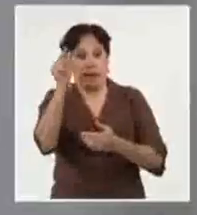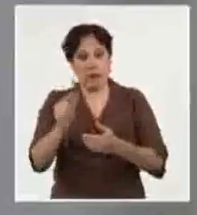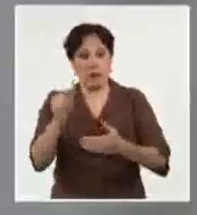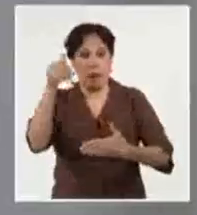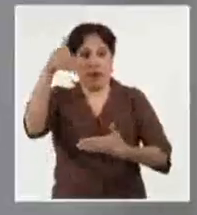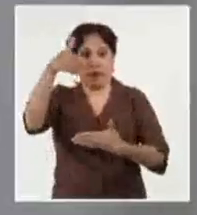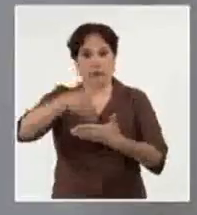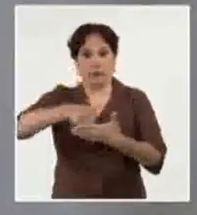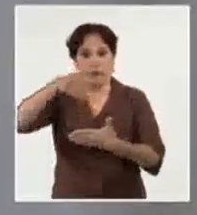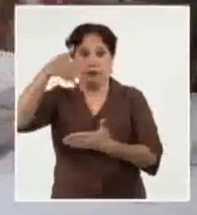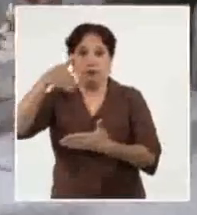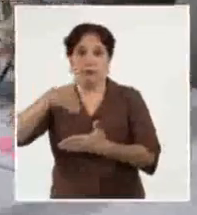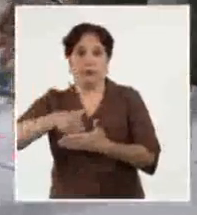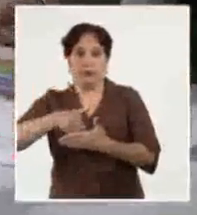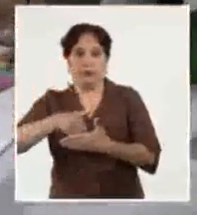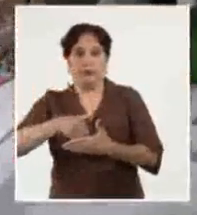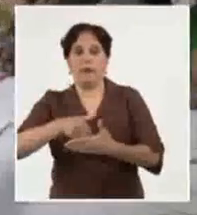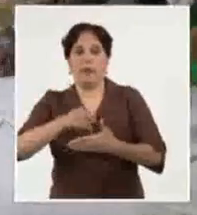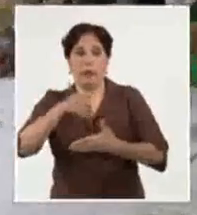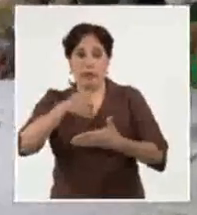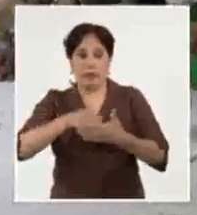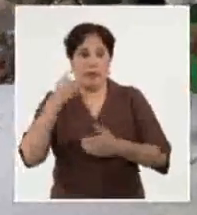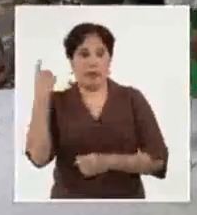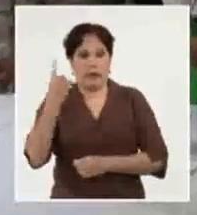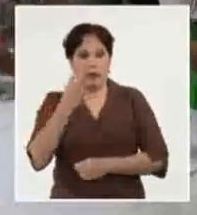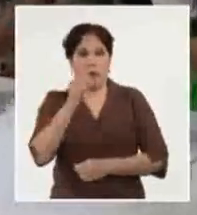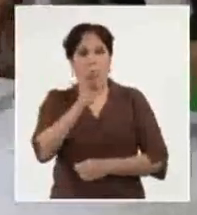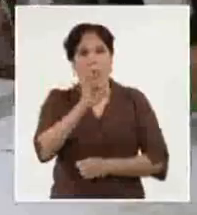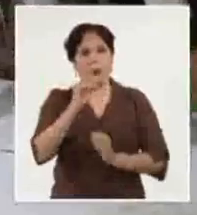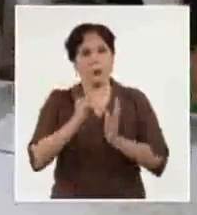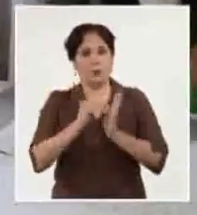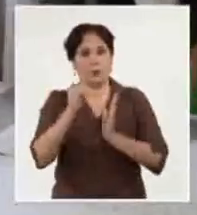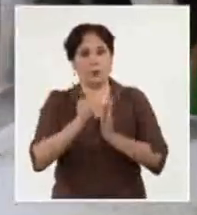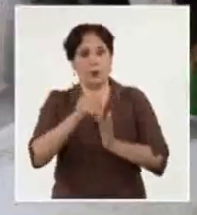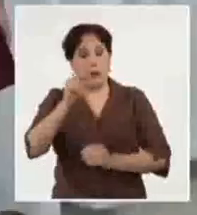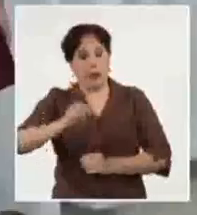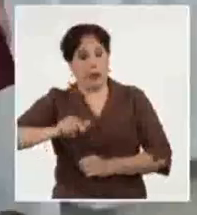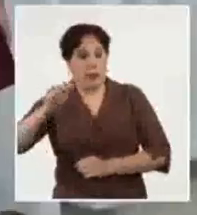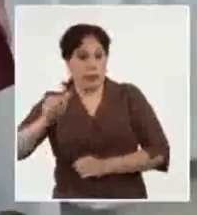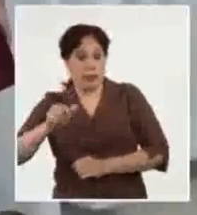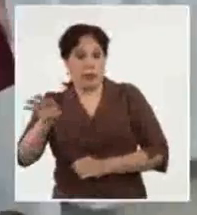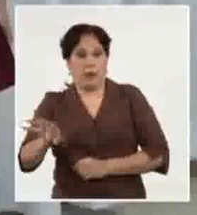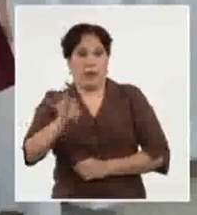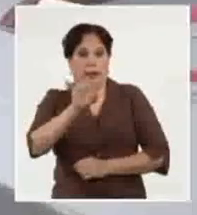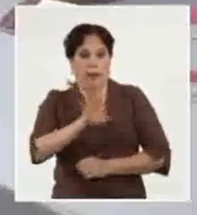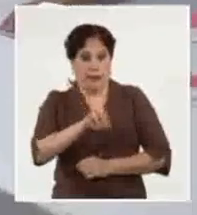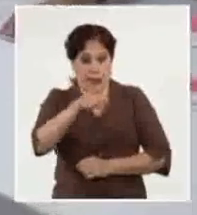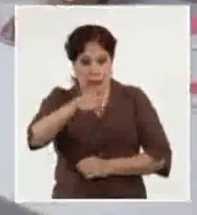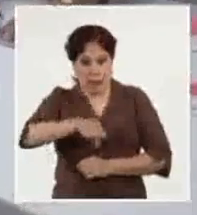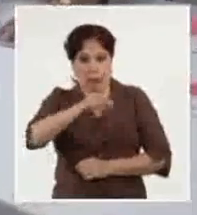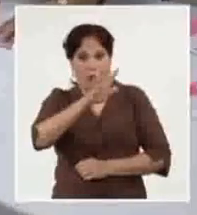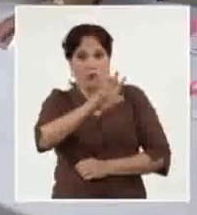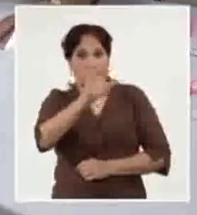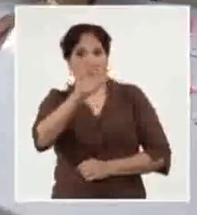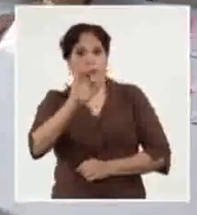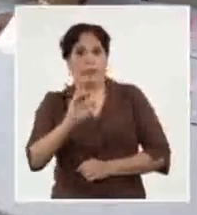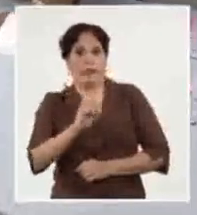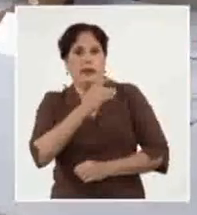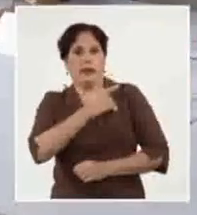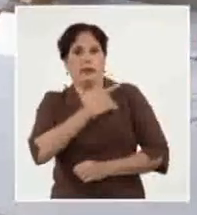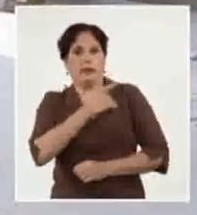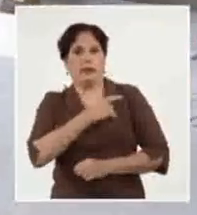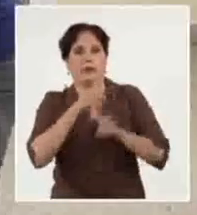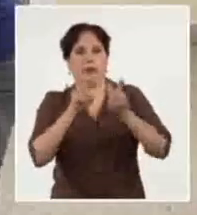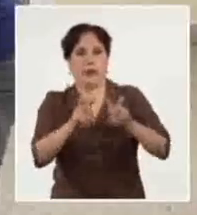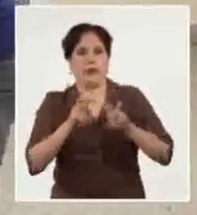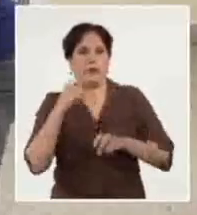colegio, en estas elecciones nacionales, donde más de 8 millones de cubanos eligen este domingo a los 470 diputados a